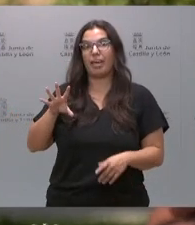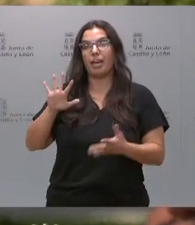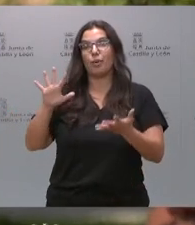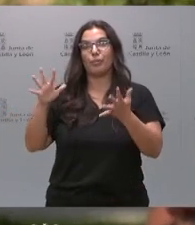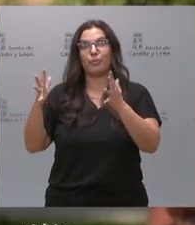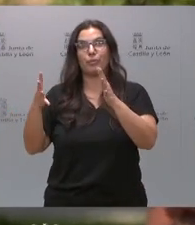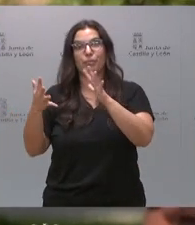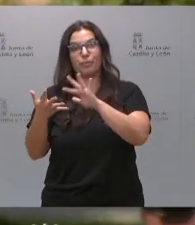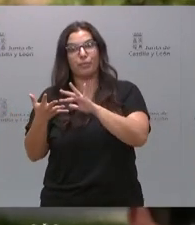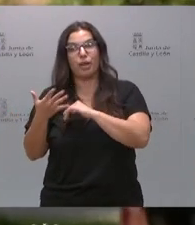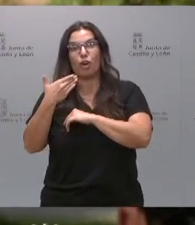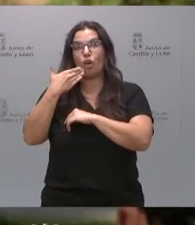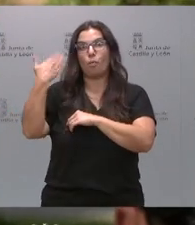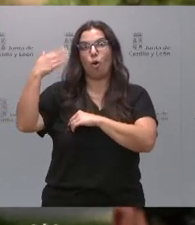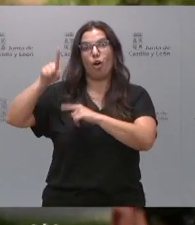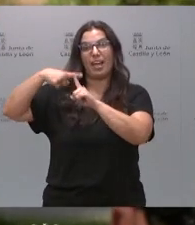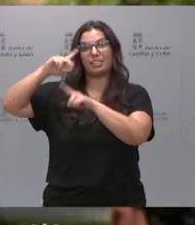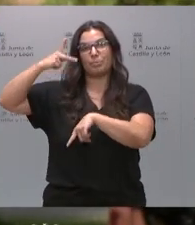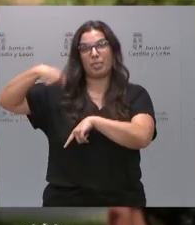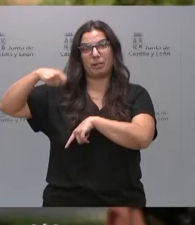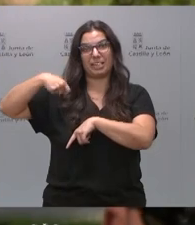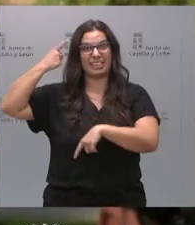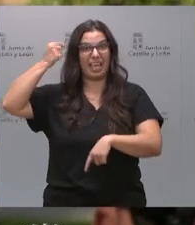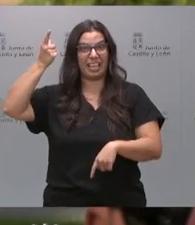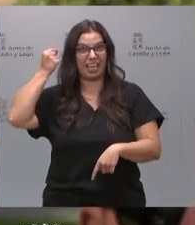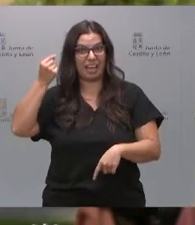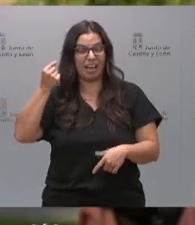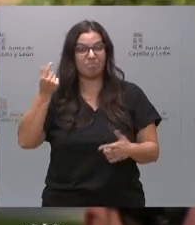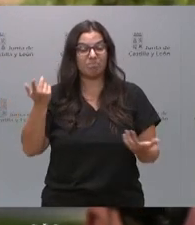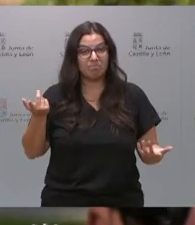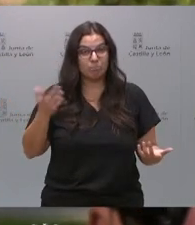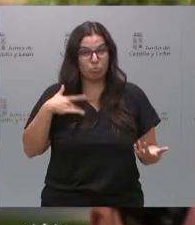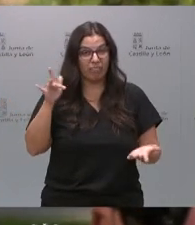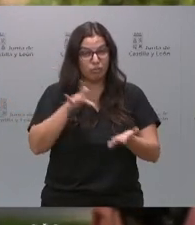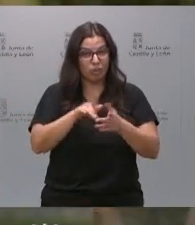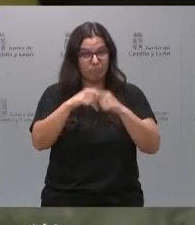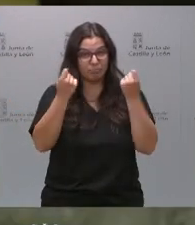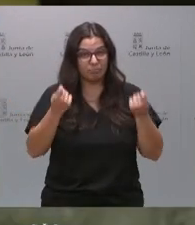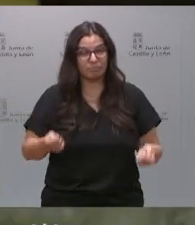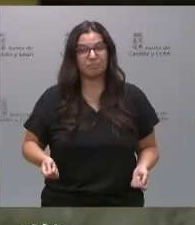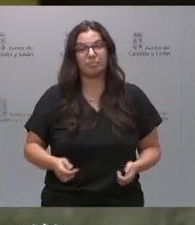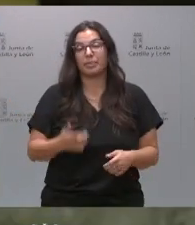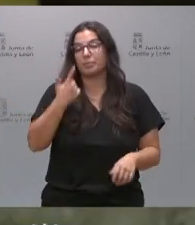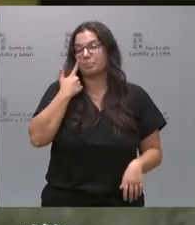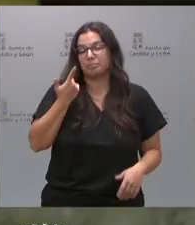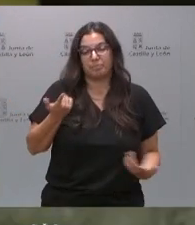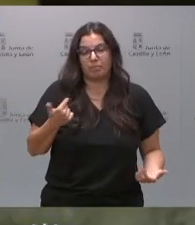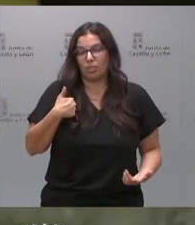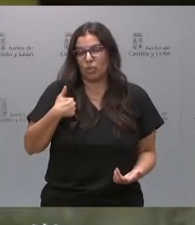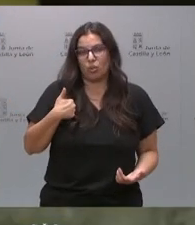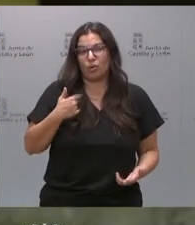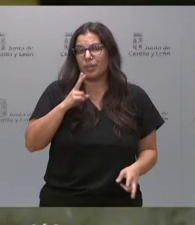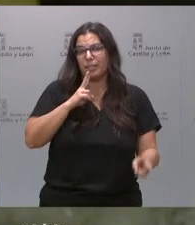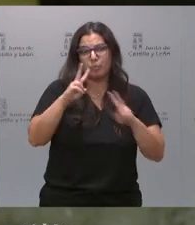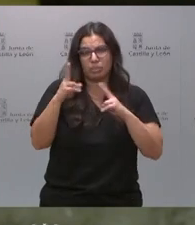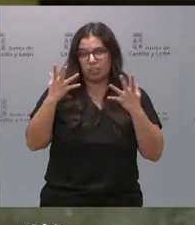aunque ustedes han dicho que el pacto tiene una salud fantástica, pero no sé si eso podría suceder. Mire, yo lo que tengo que decir es